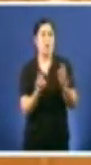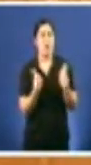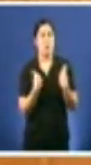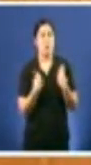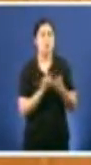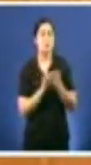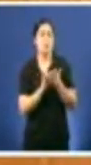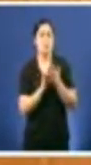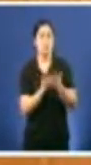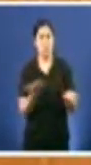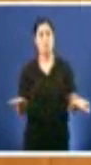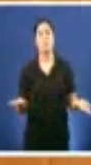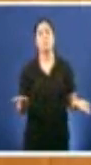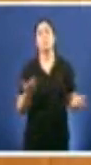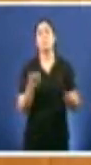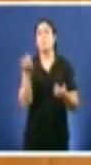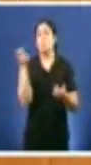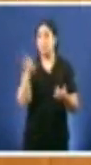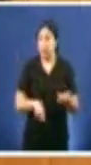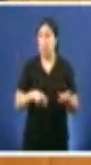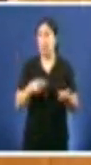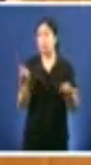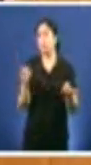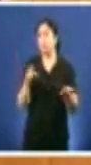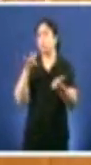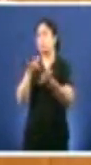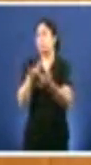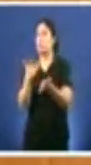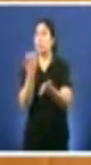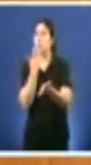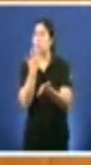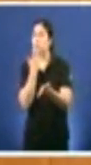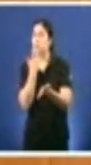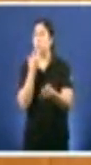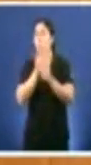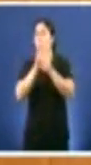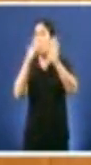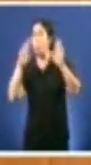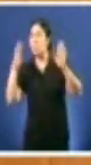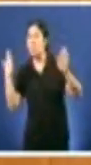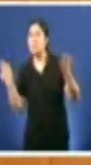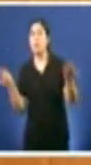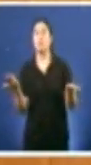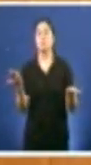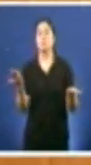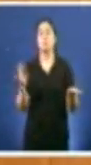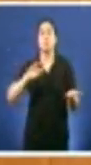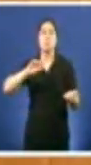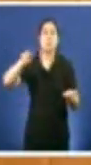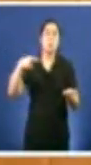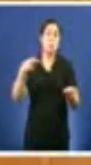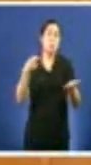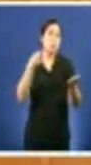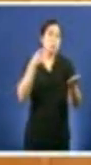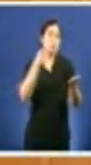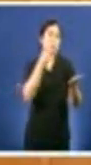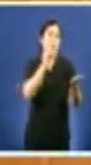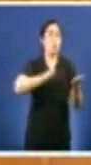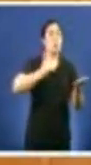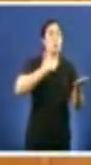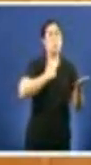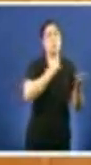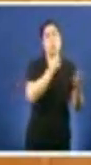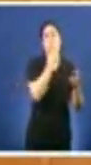experiencias como en Povisa que van a Povisa a operarse e despois acaban estando en Coruña ou en hospitais públicos para que